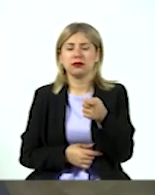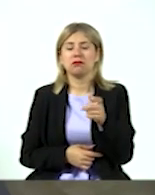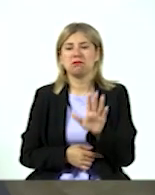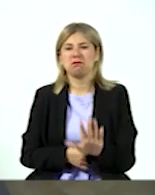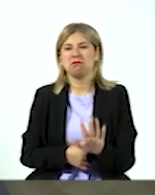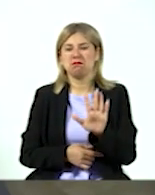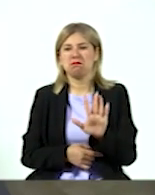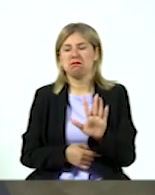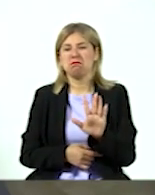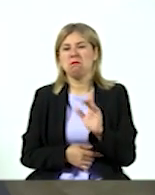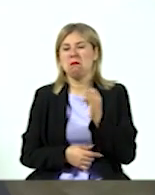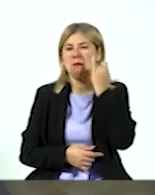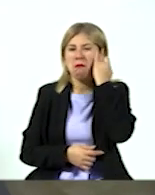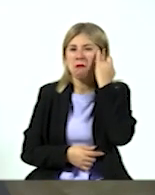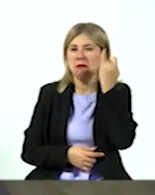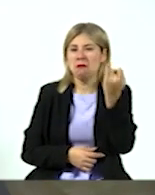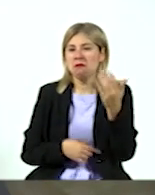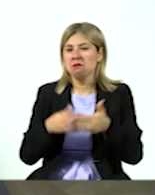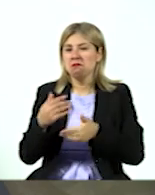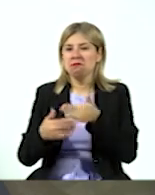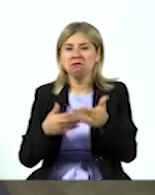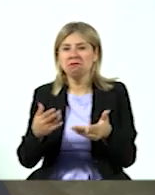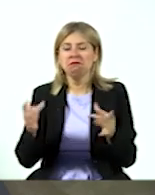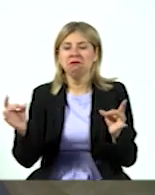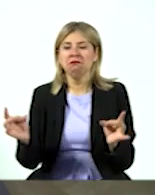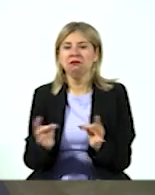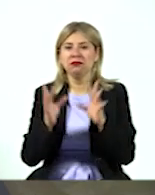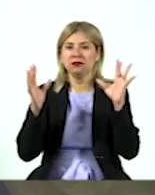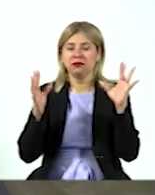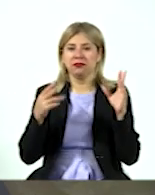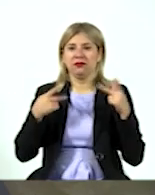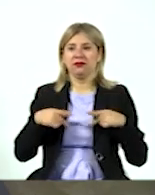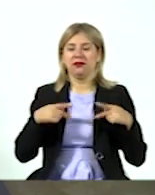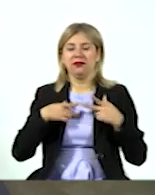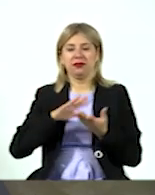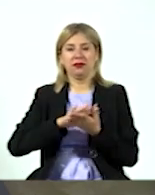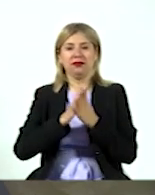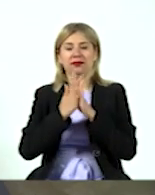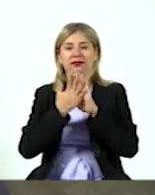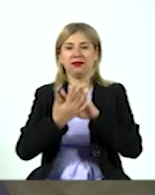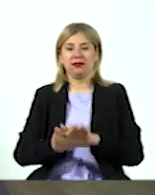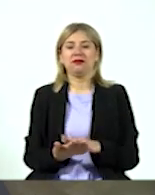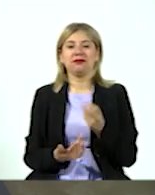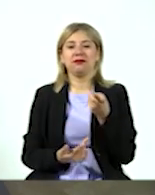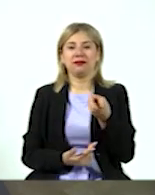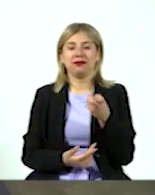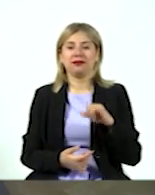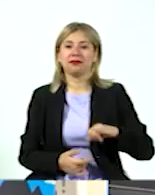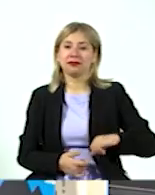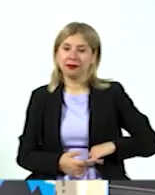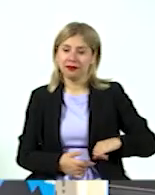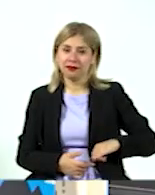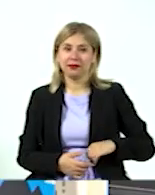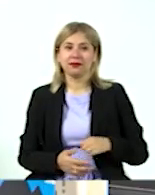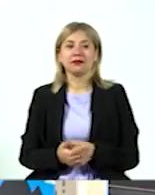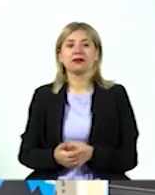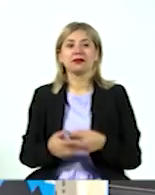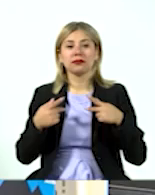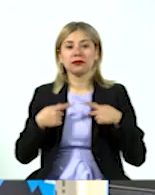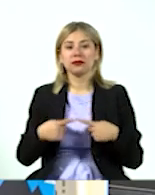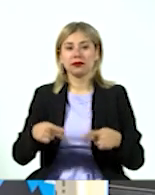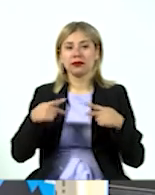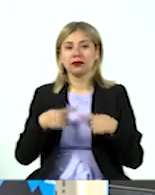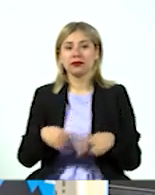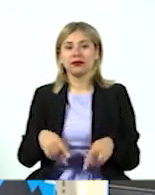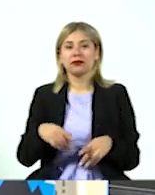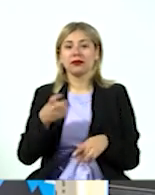pareciera fábula, pero llega de una manera mágica cuando la gente se transforma, y es bien interesante como cuando la gente empieza